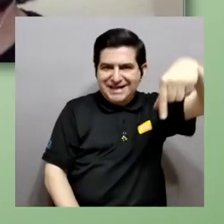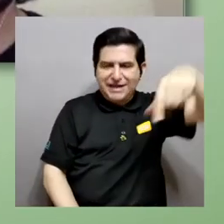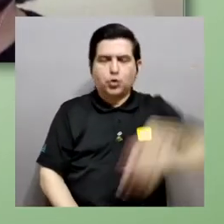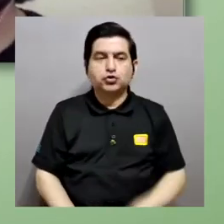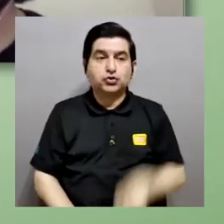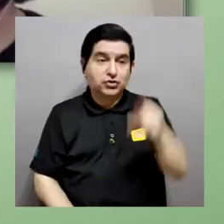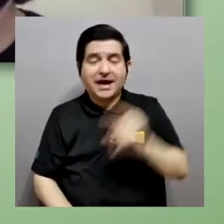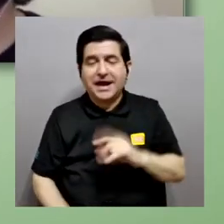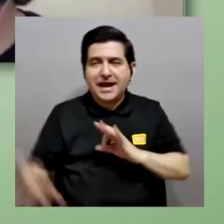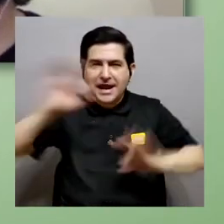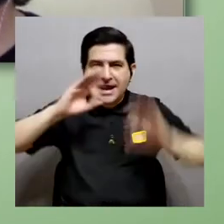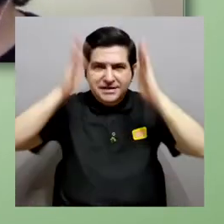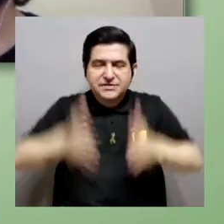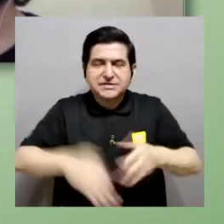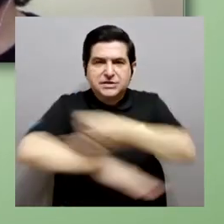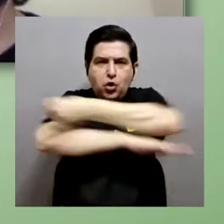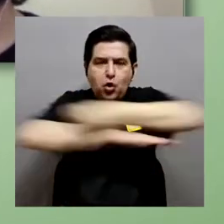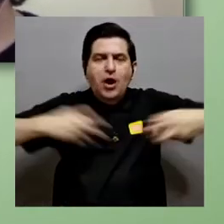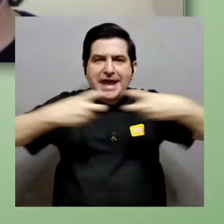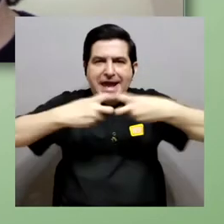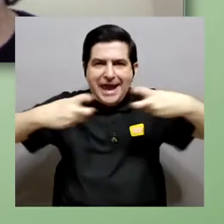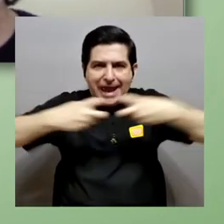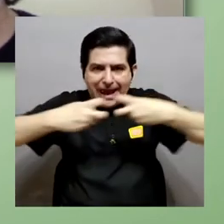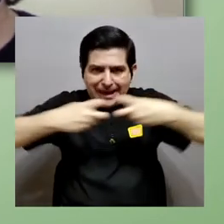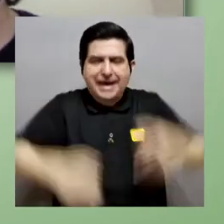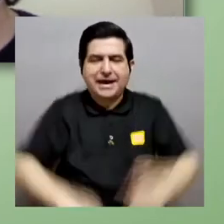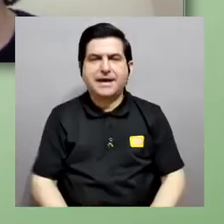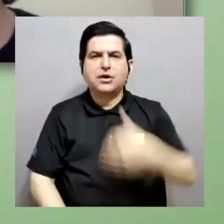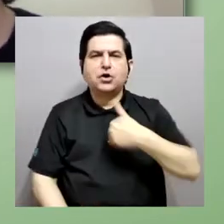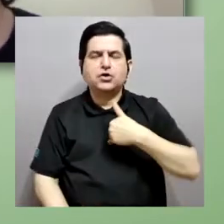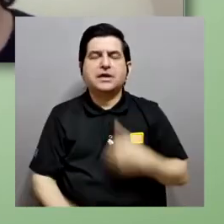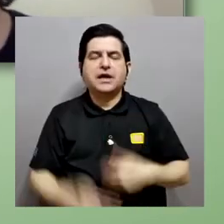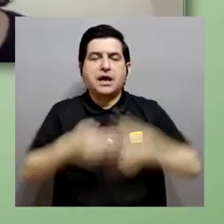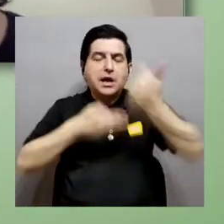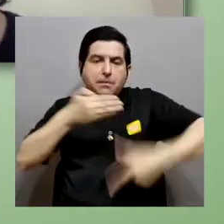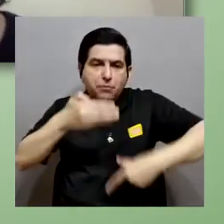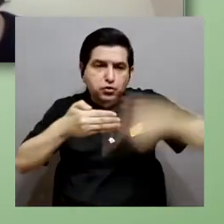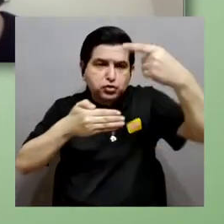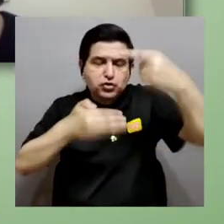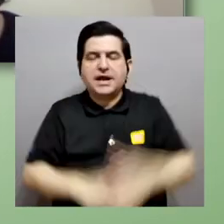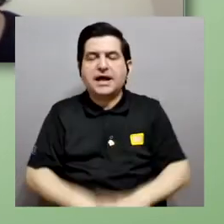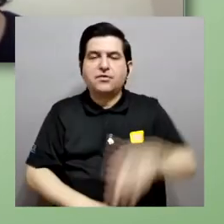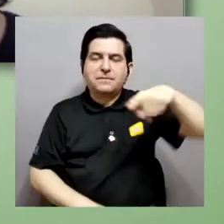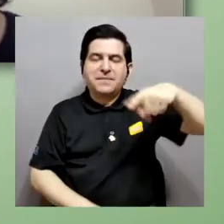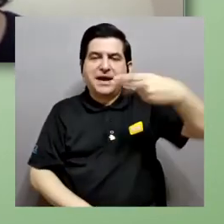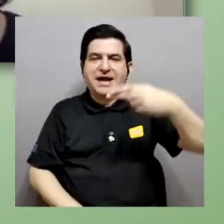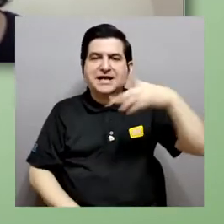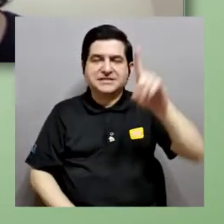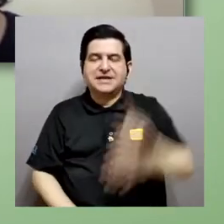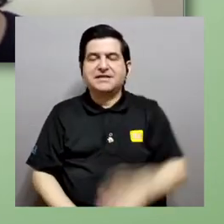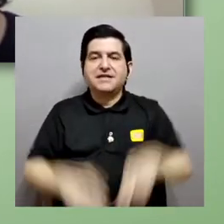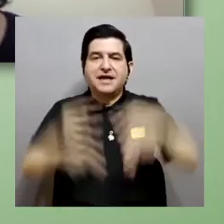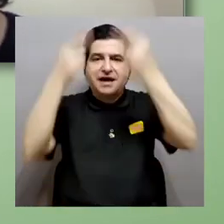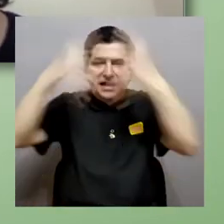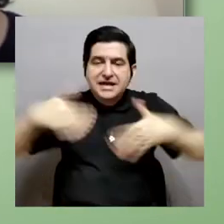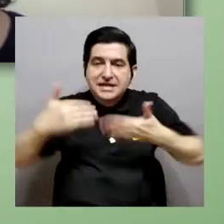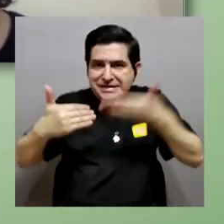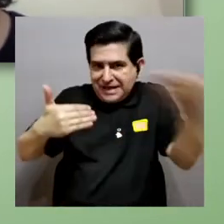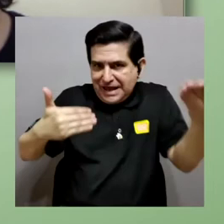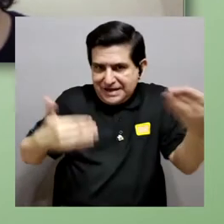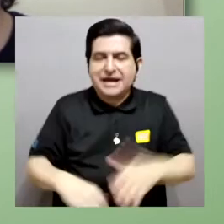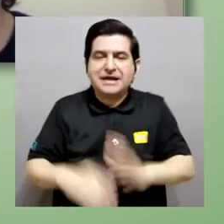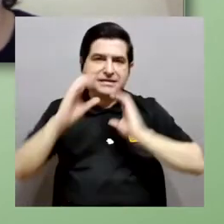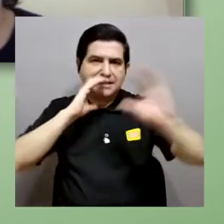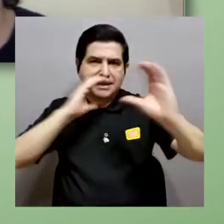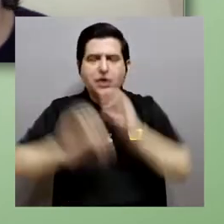Quirós. Él es físico e ingeniero eléctrico, tiene un posgrado, PhD en Internet de las Cosas